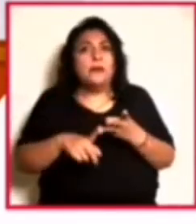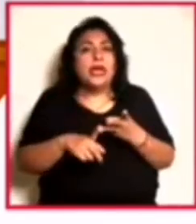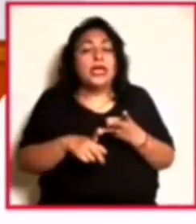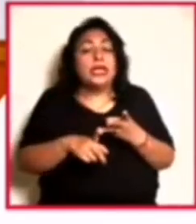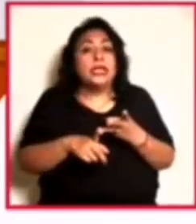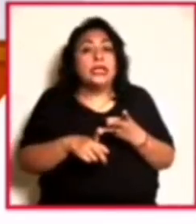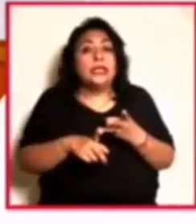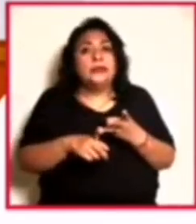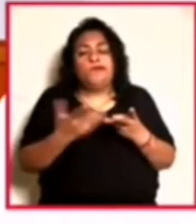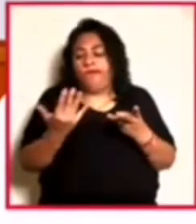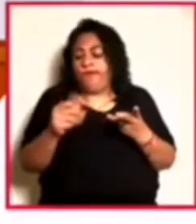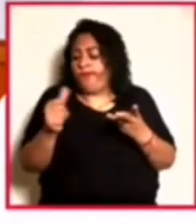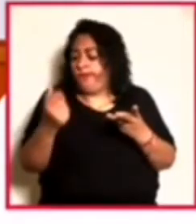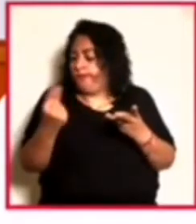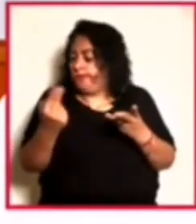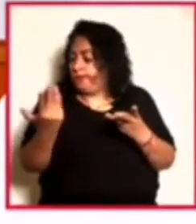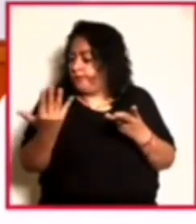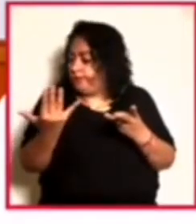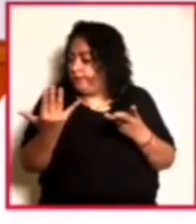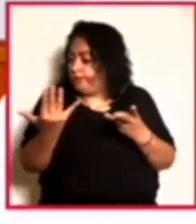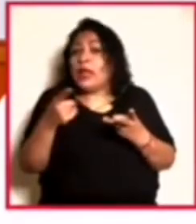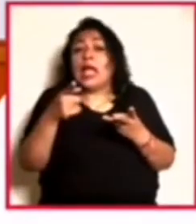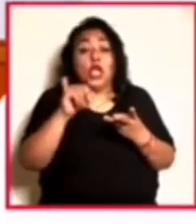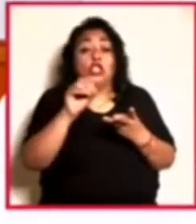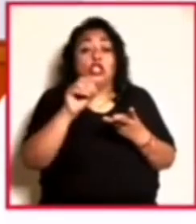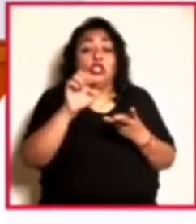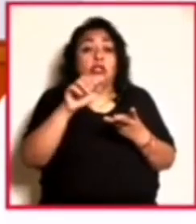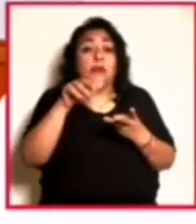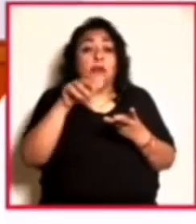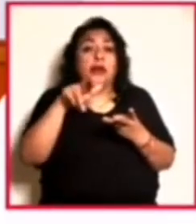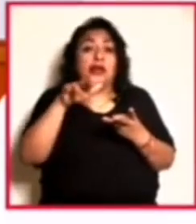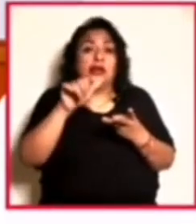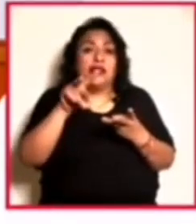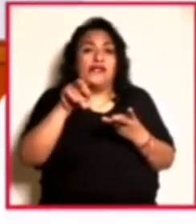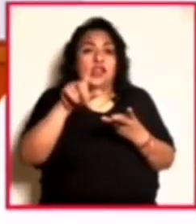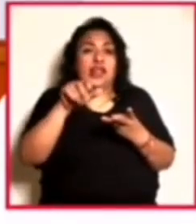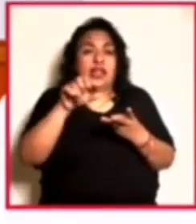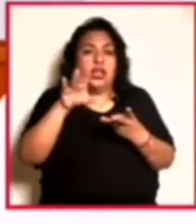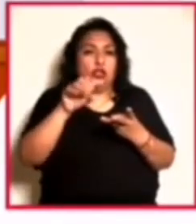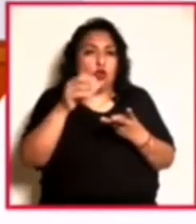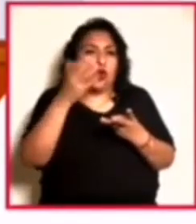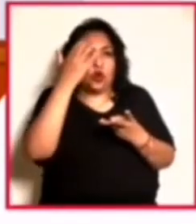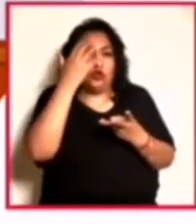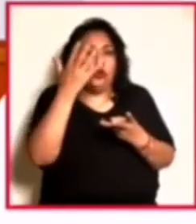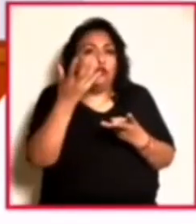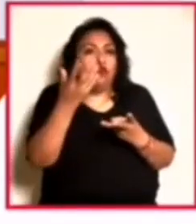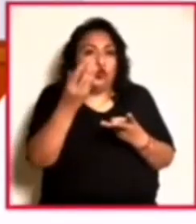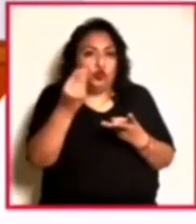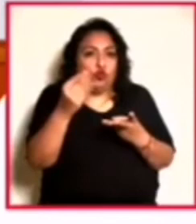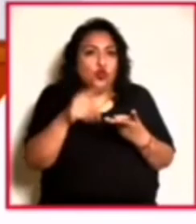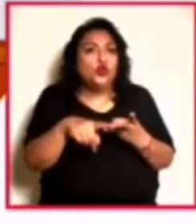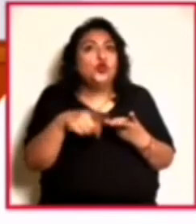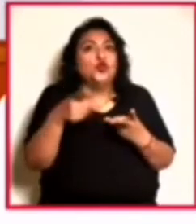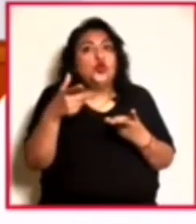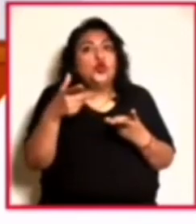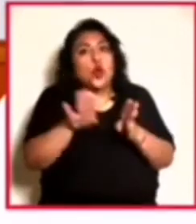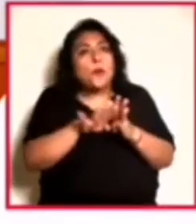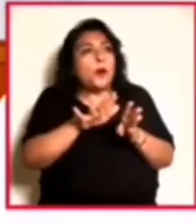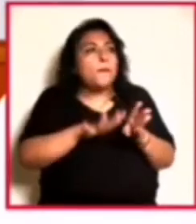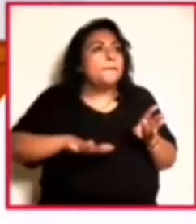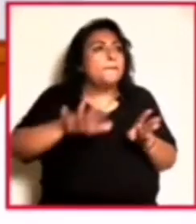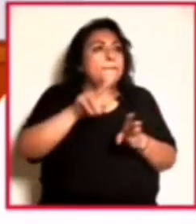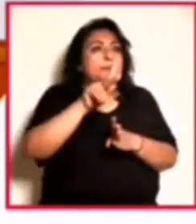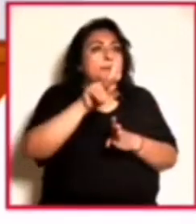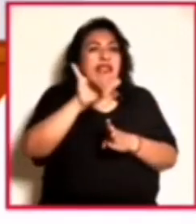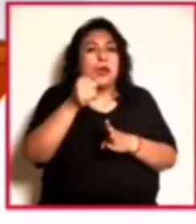¿Cómo se llama? José María Velasco, que conocemos mucho su lado de paisajista, pero menos